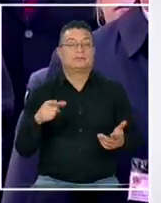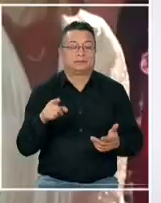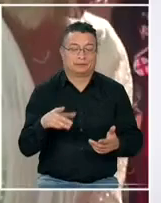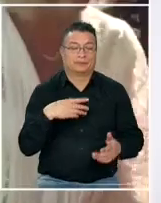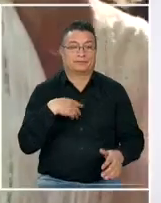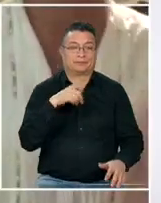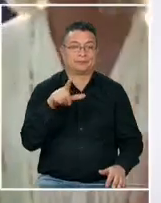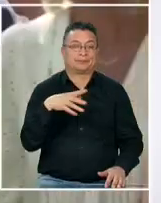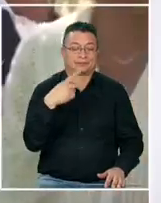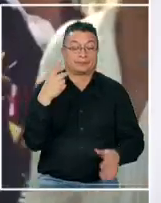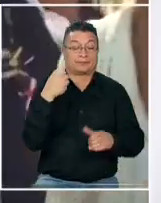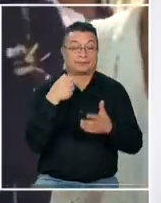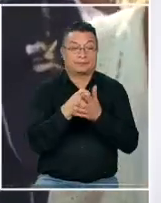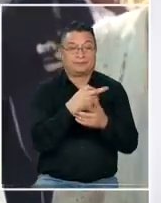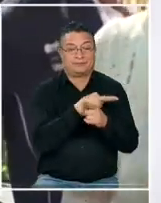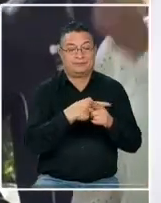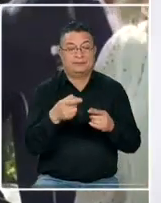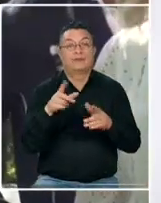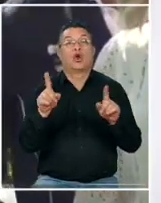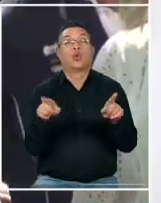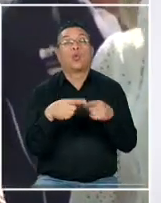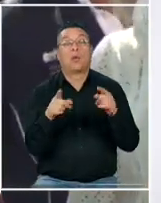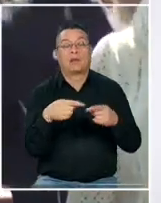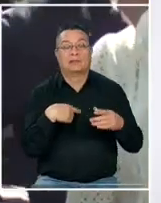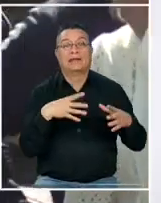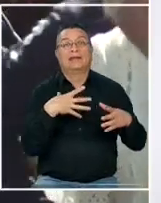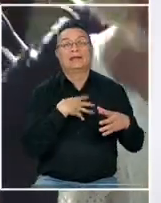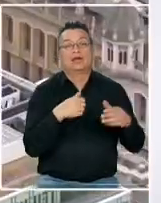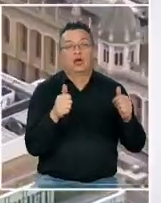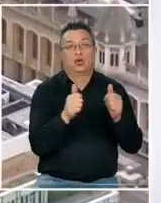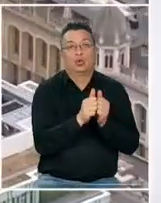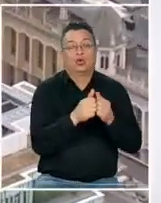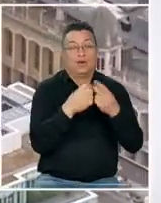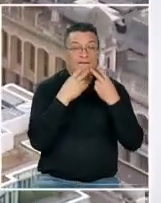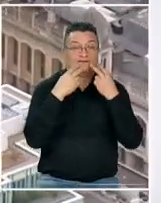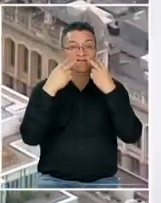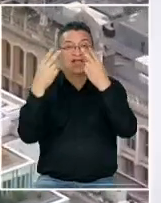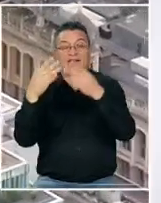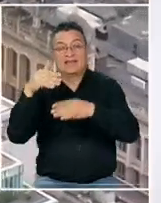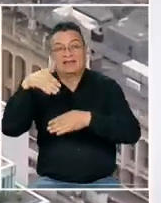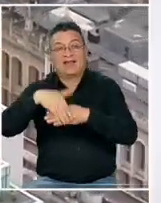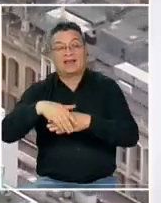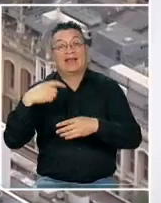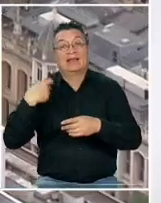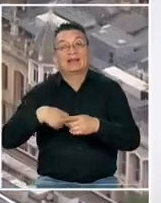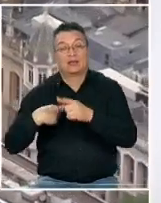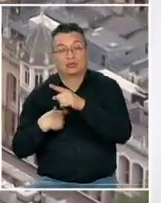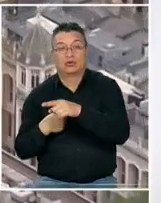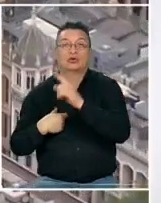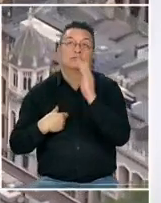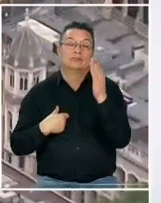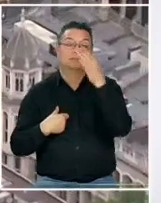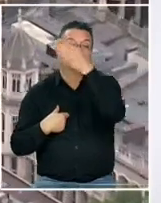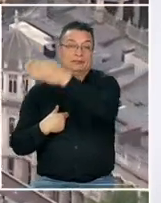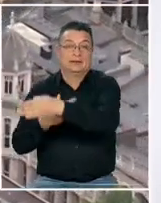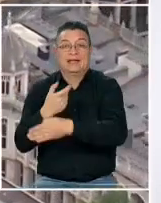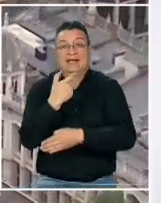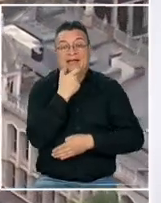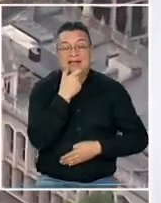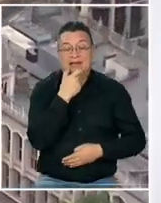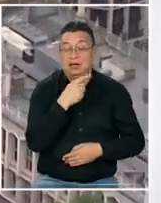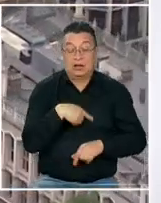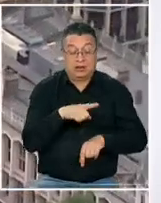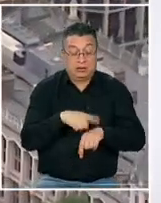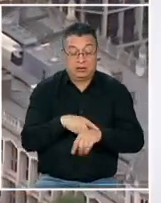estuvo de cumpleaños durante el fin de semana Harry celebró con su hija viajó tarde el domingo de Estados Unidos a Reino Unido lo que hizo su abogado es que no